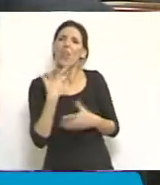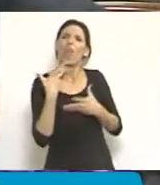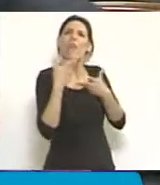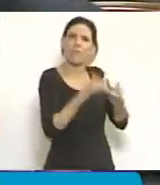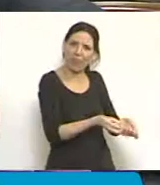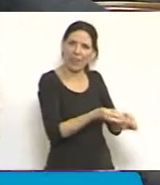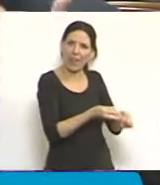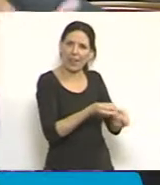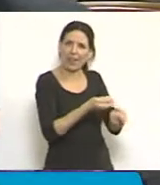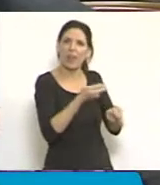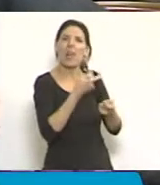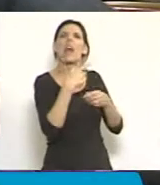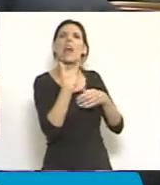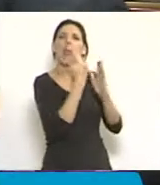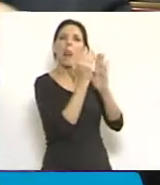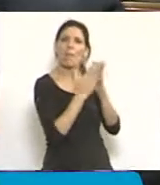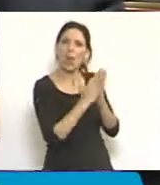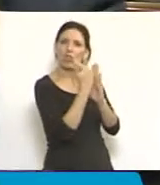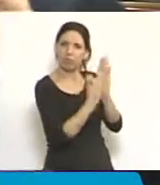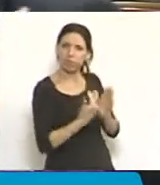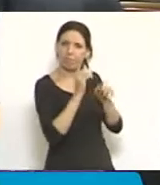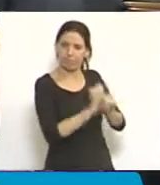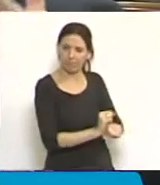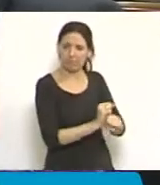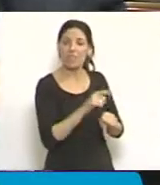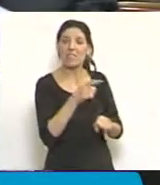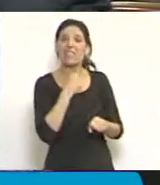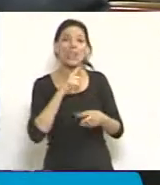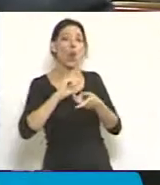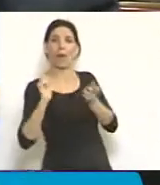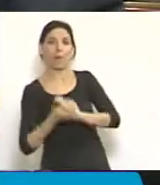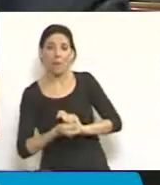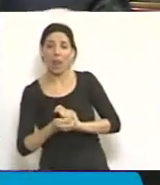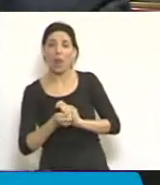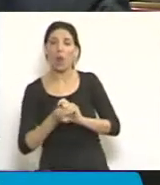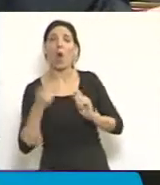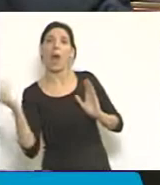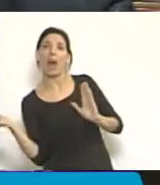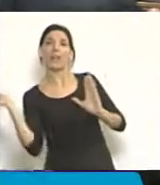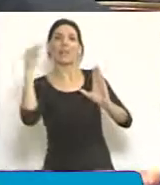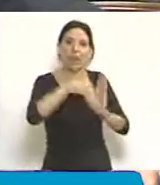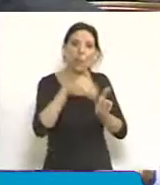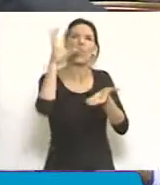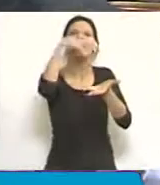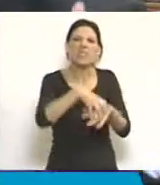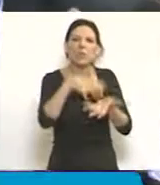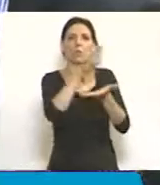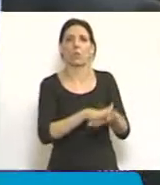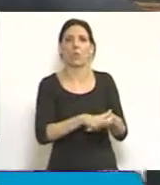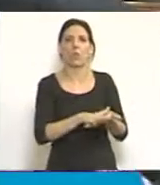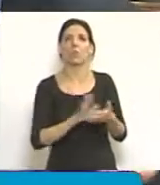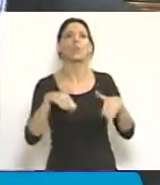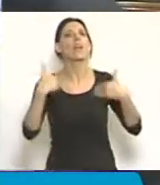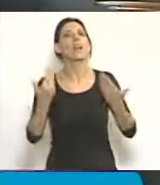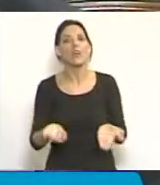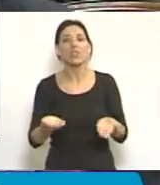que la mayoría aprobó, si vamos a modificar la estructura incorporando estos institutos nuevos, entonces hay que